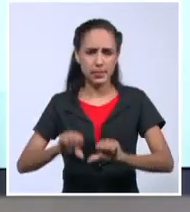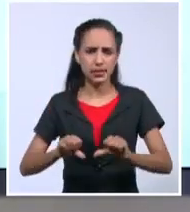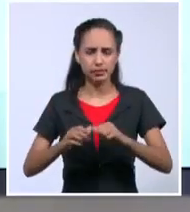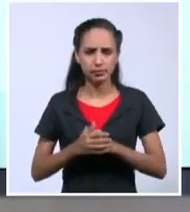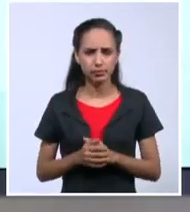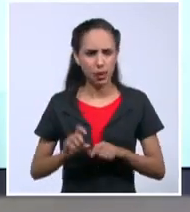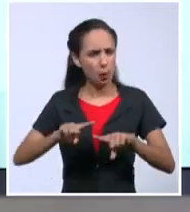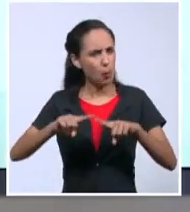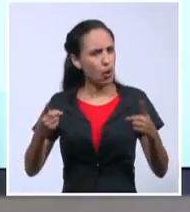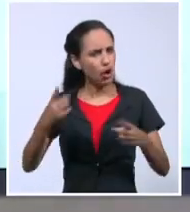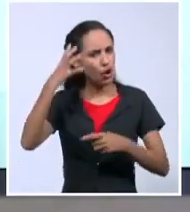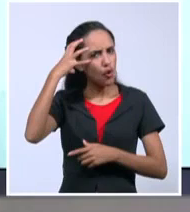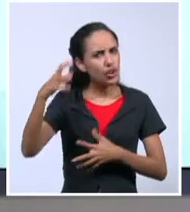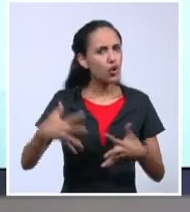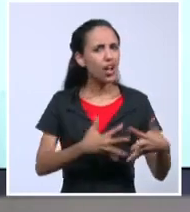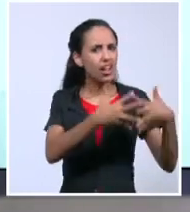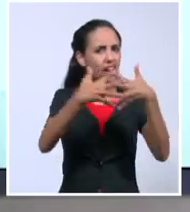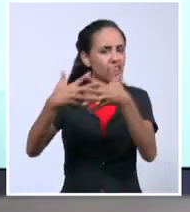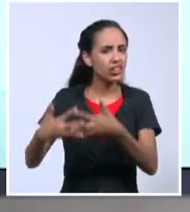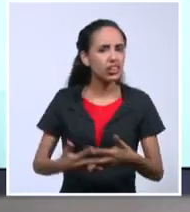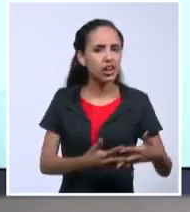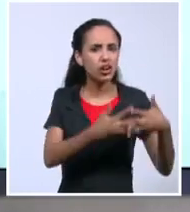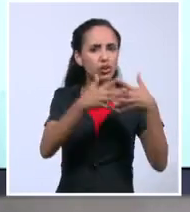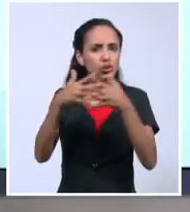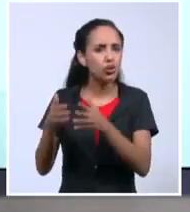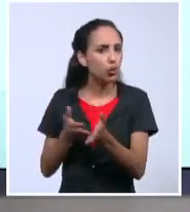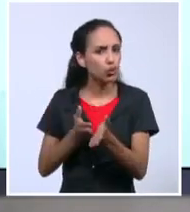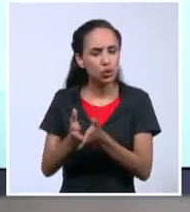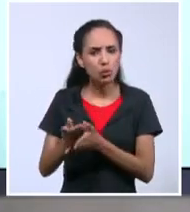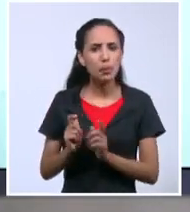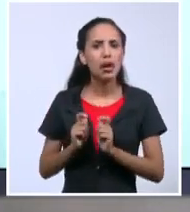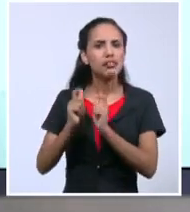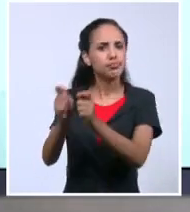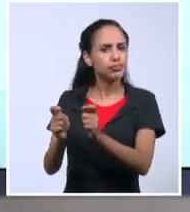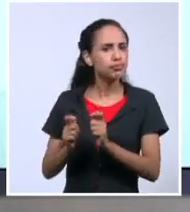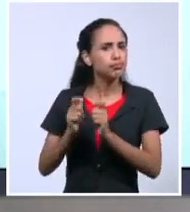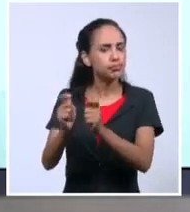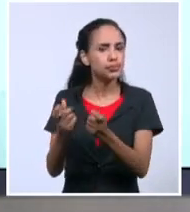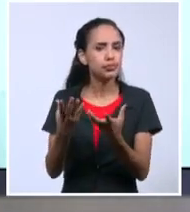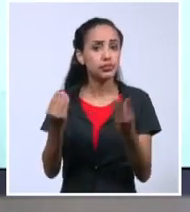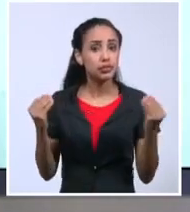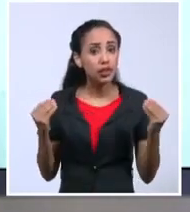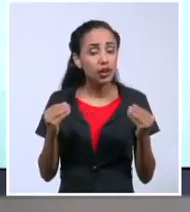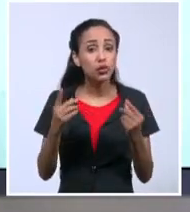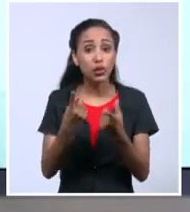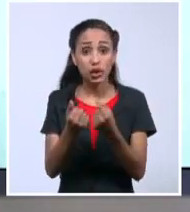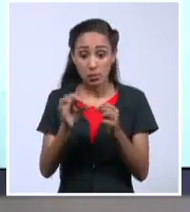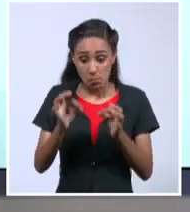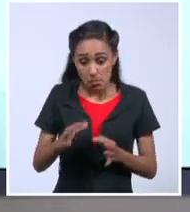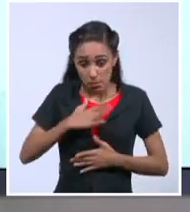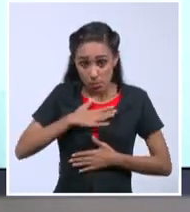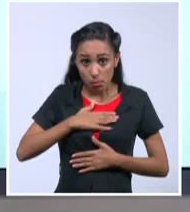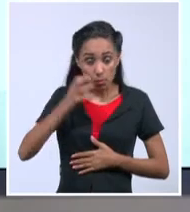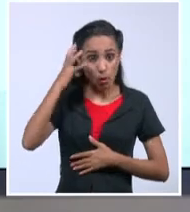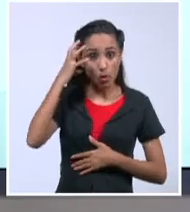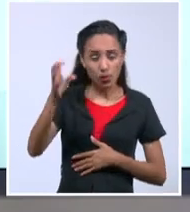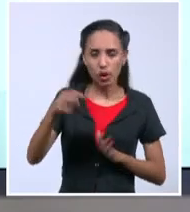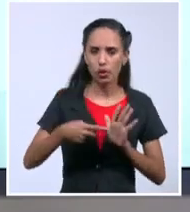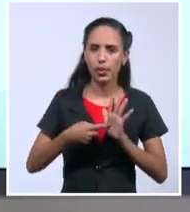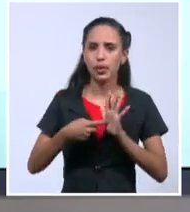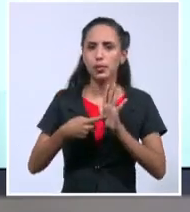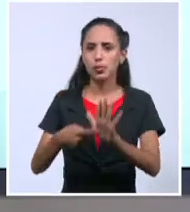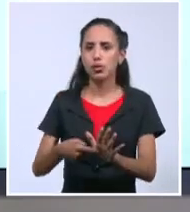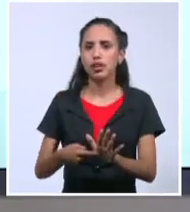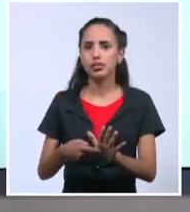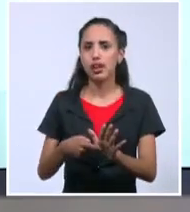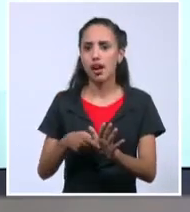pregunta por qué el gobierno de los Estados Unidos le sigue entregando tanto dinero si ellos mismos, el propio gobierno, ha demostrado que